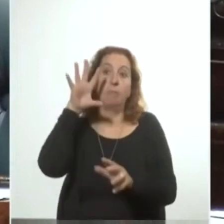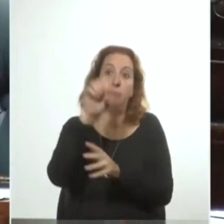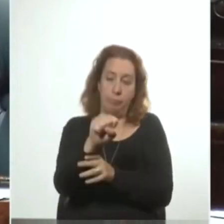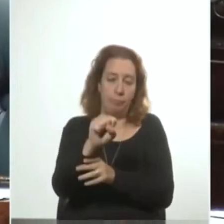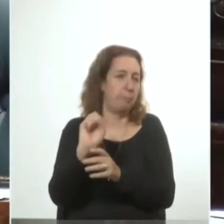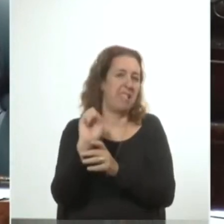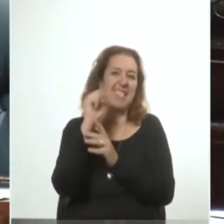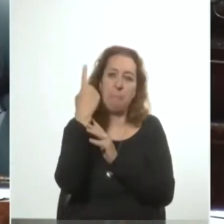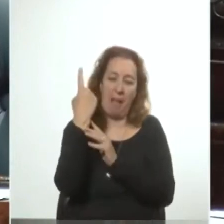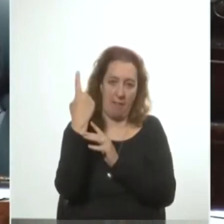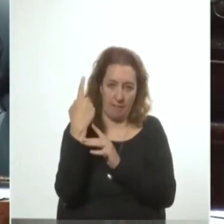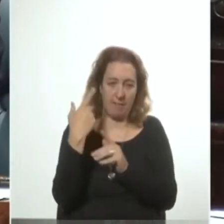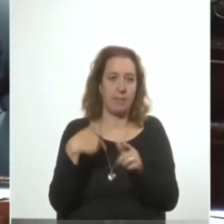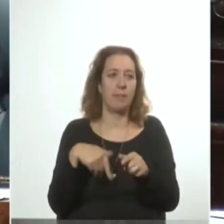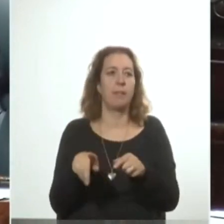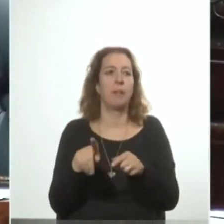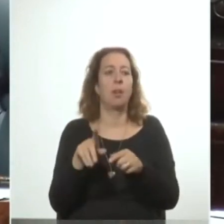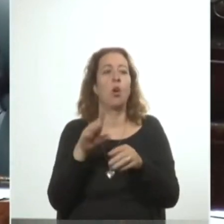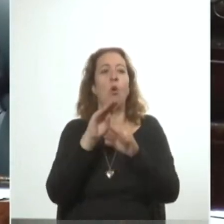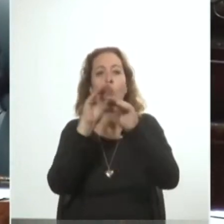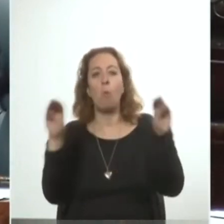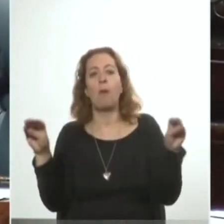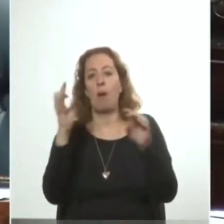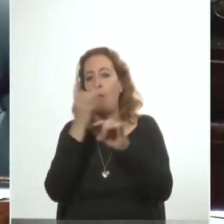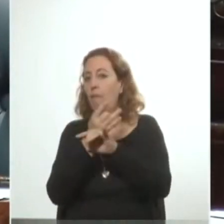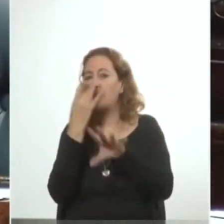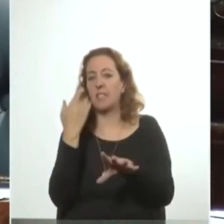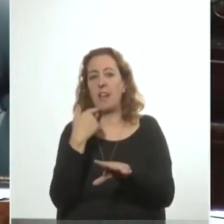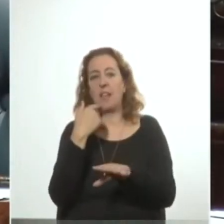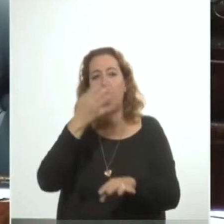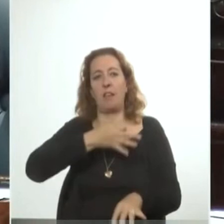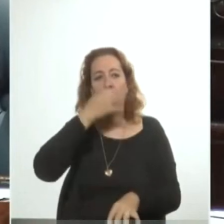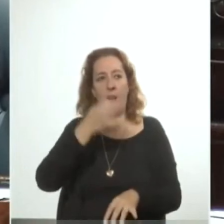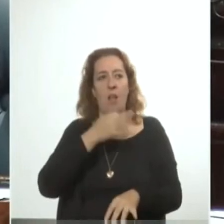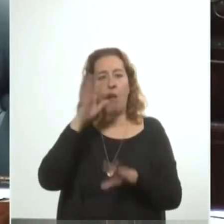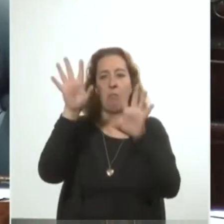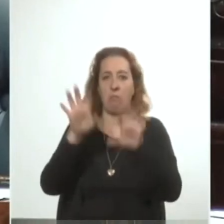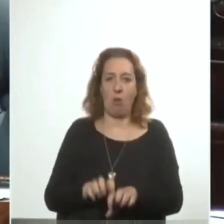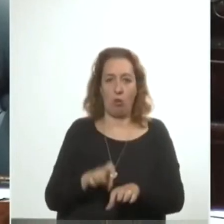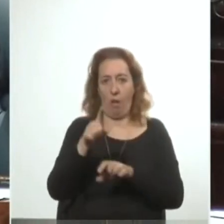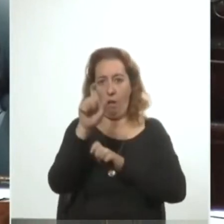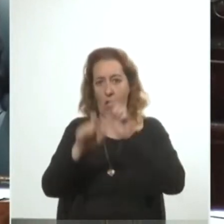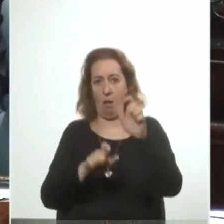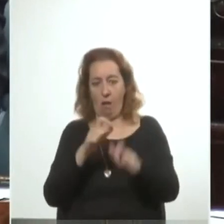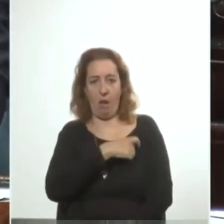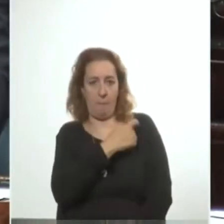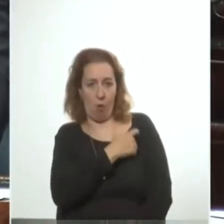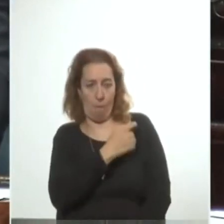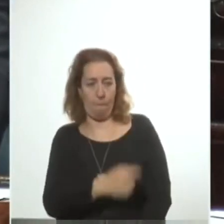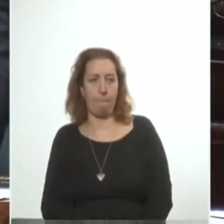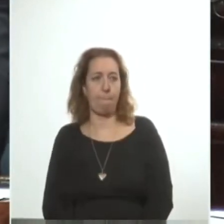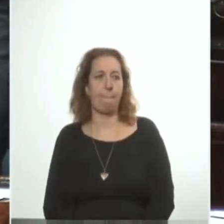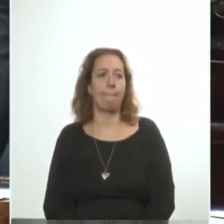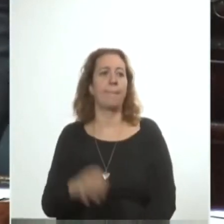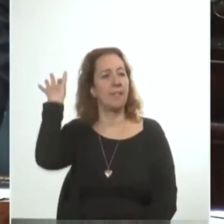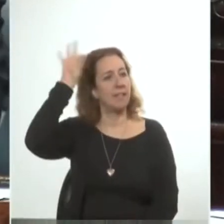dirigentes. En comunicados oficiales declararon y celebraron la derrota del enemigo. El senador Colorado